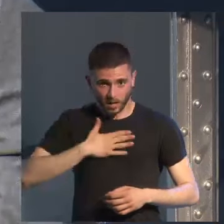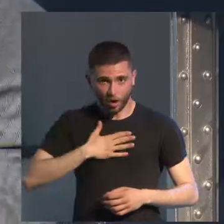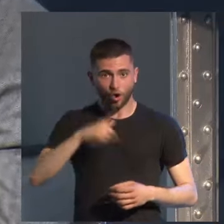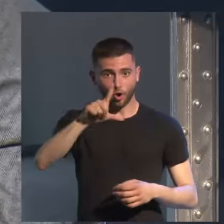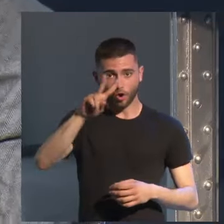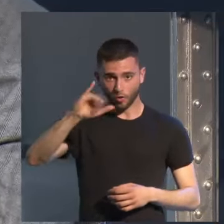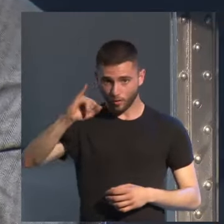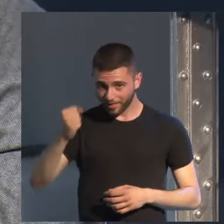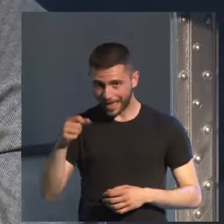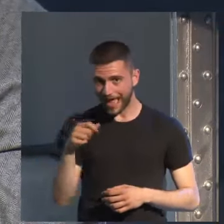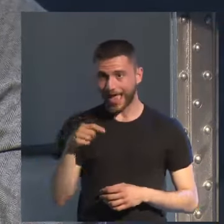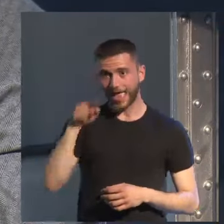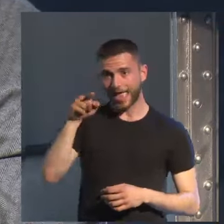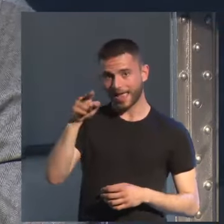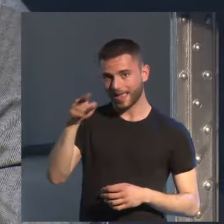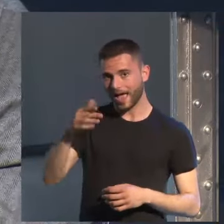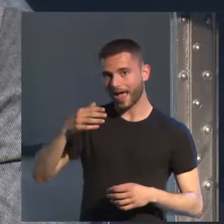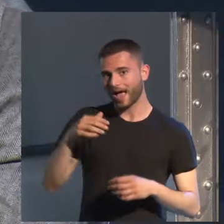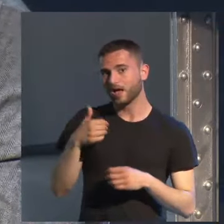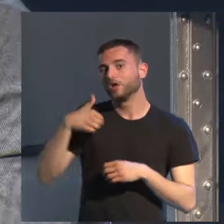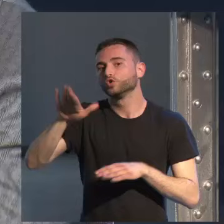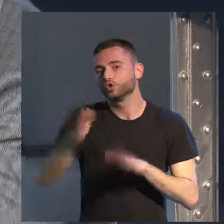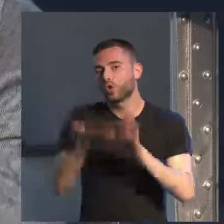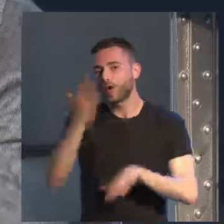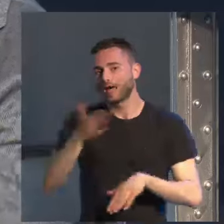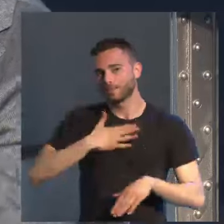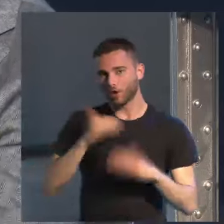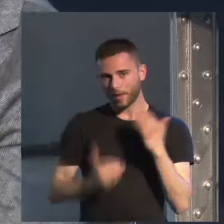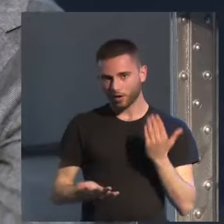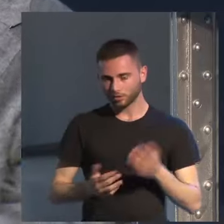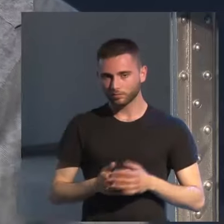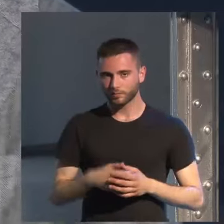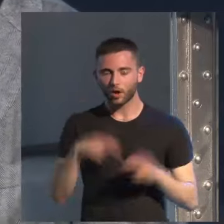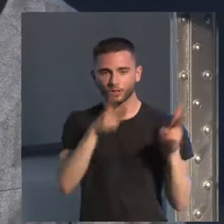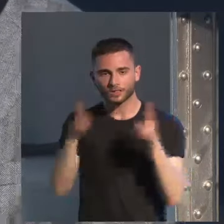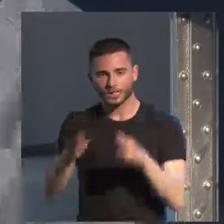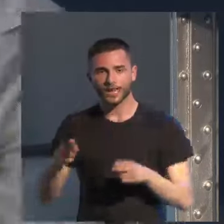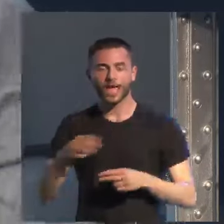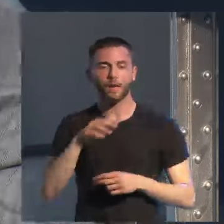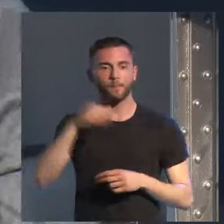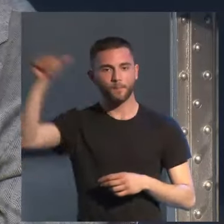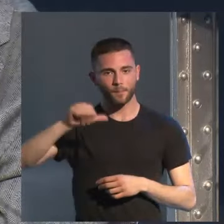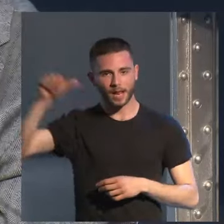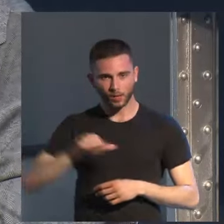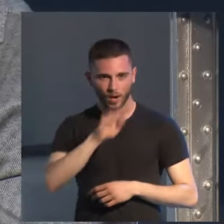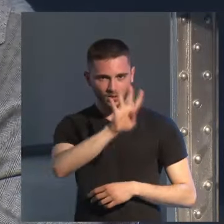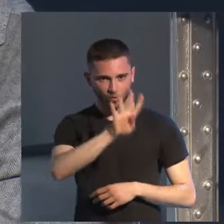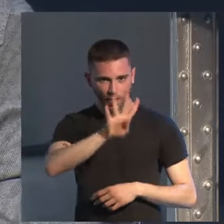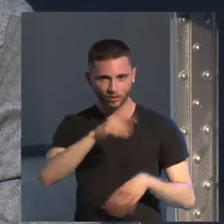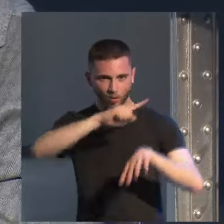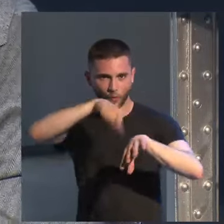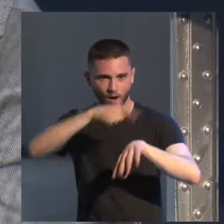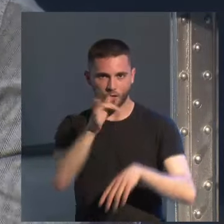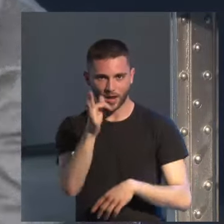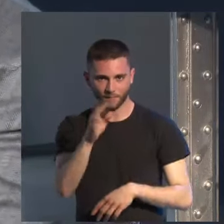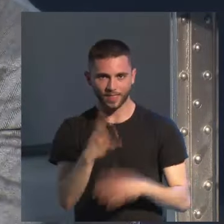mío más de Lucía que mío y bueno va a ser una serie de cuatro películas de una hora y media de